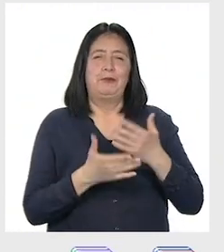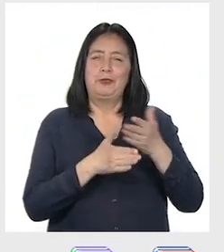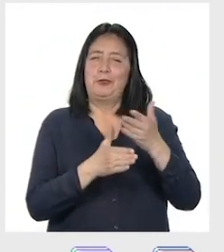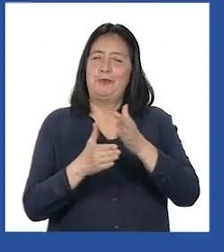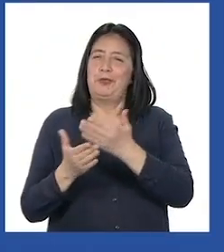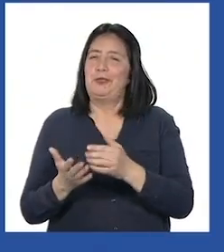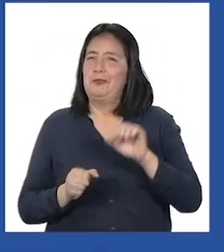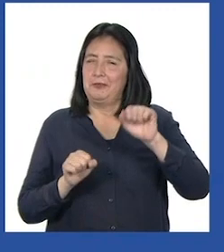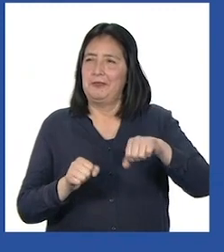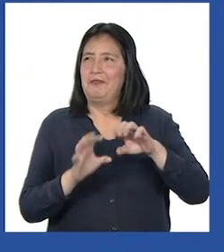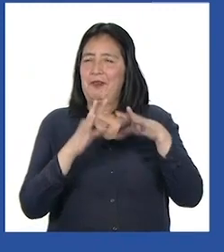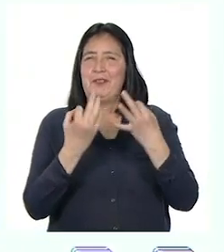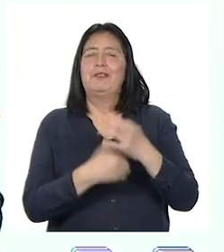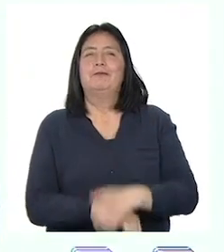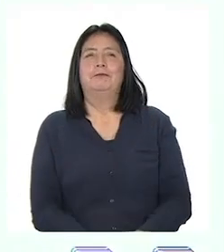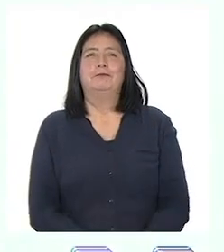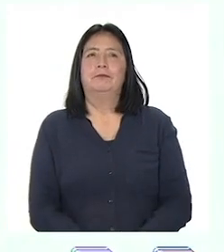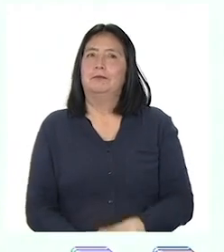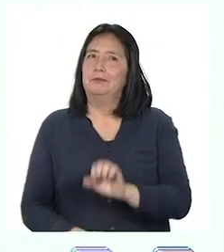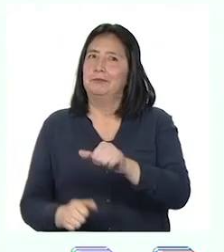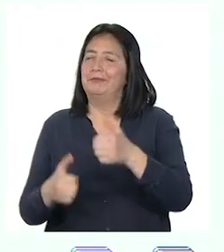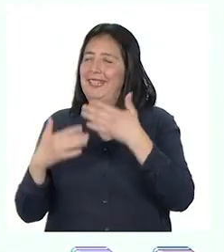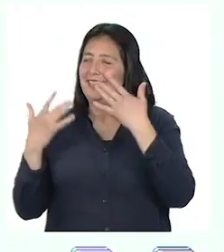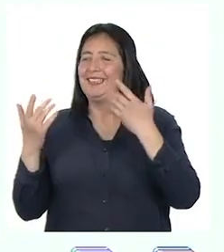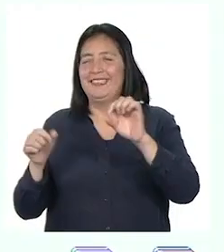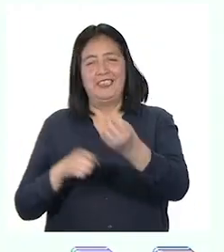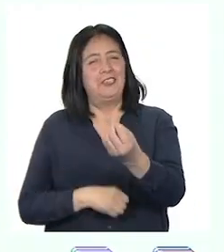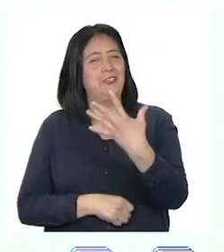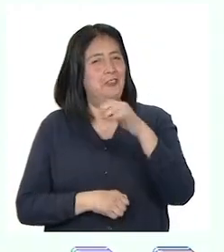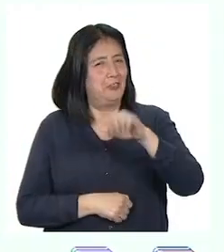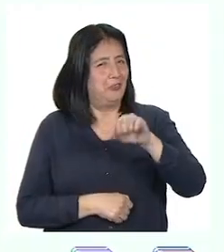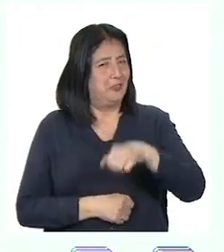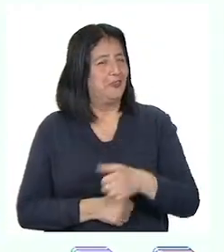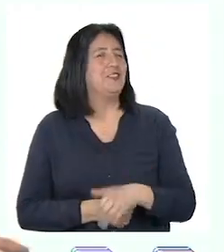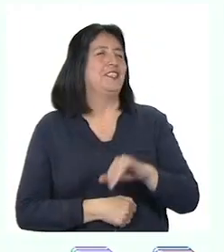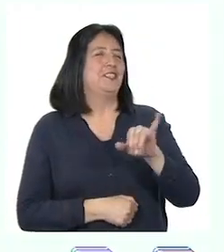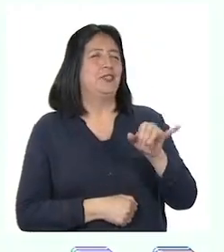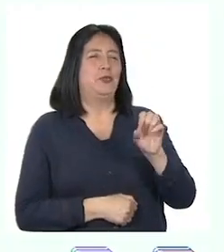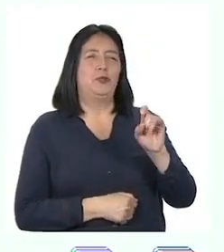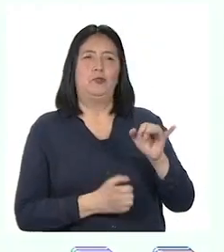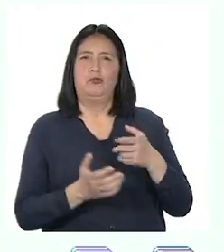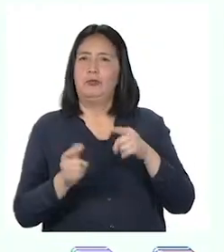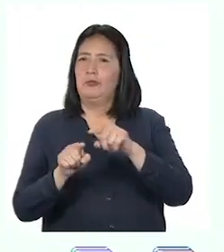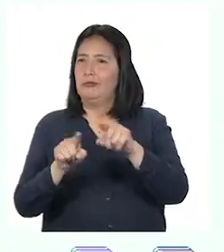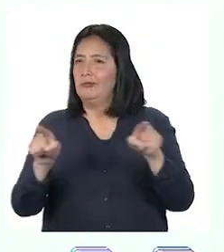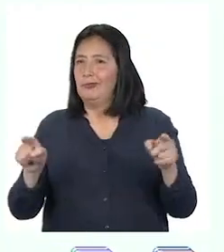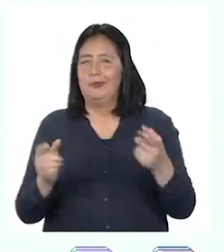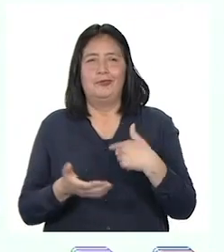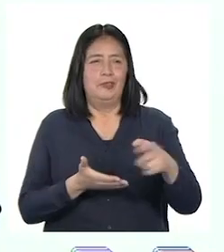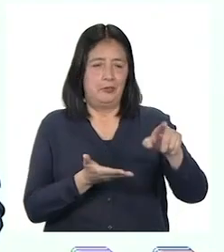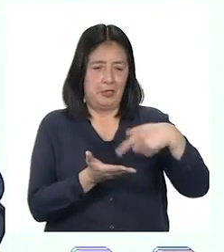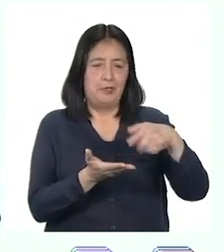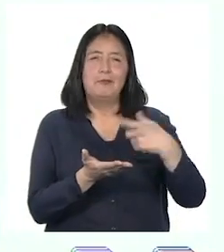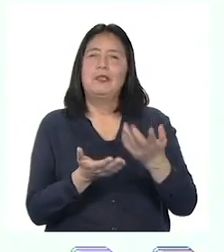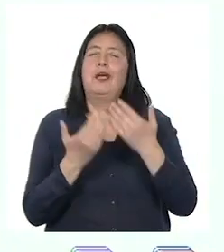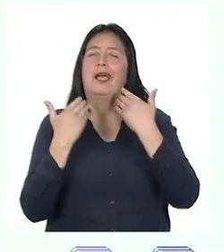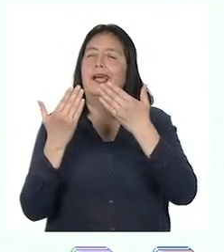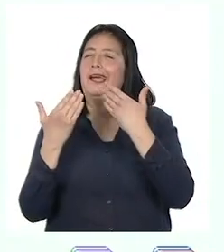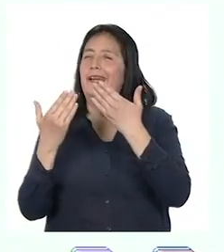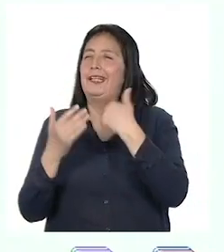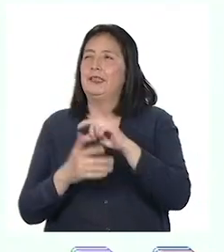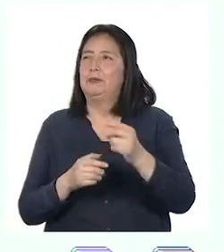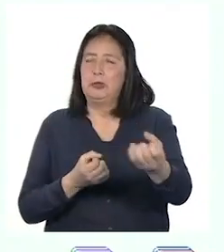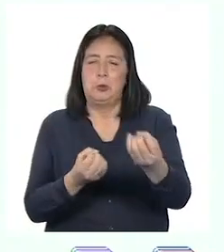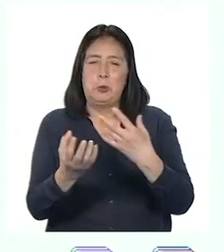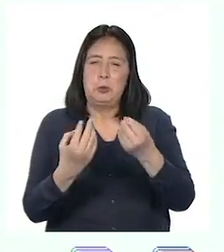compartir todo eso en familia. Me alegra mucho escucharte decir eso, Josué. Y a todos y todos los que participaron, les agradezco